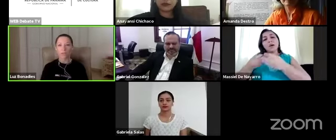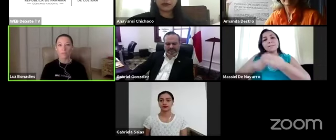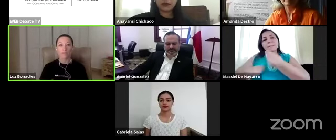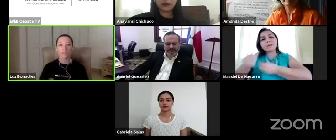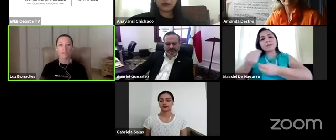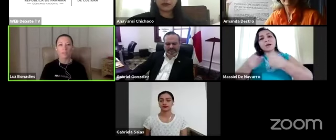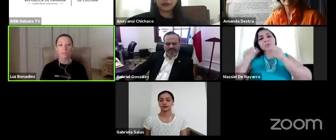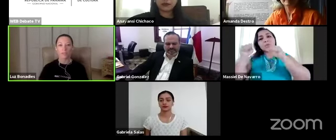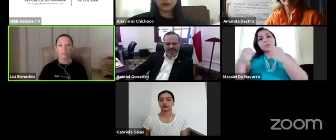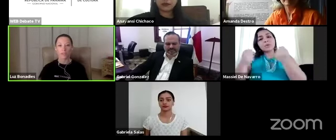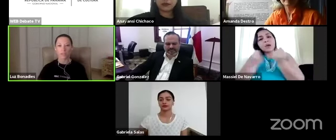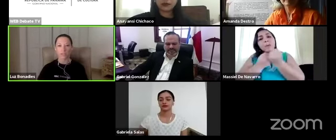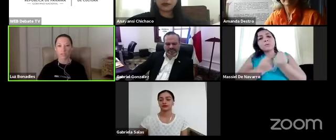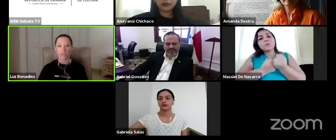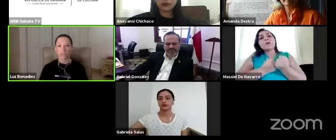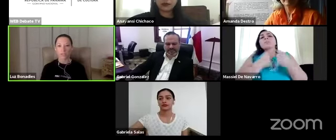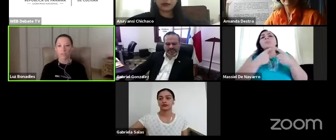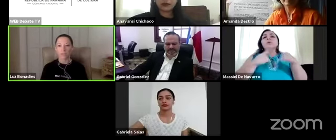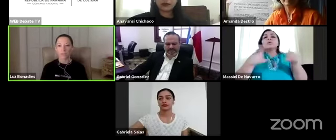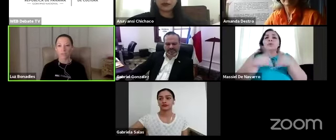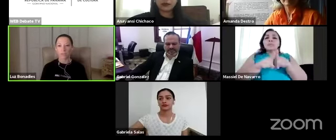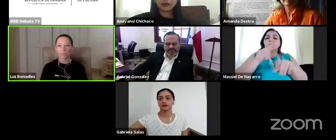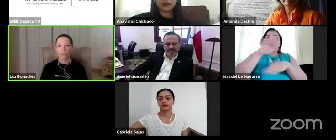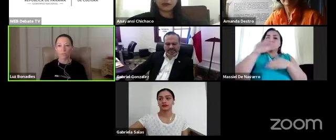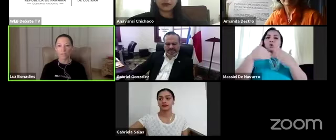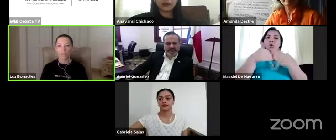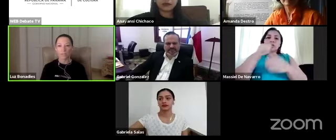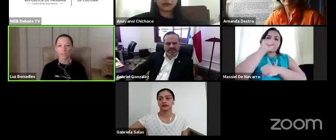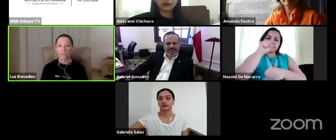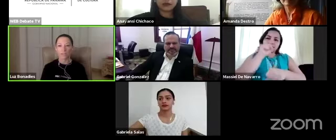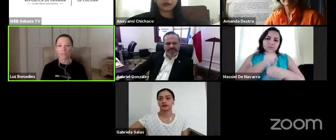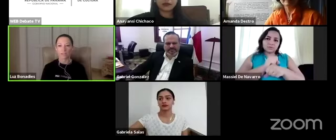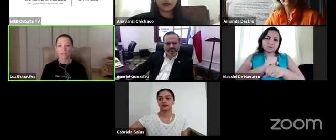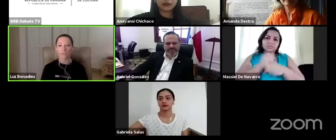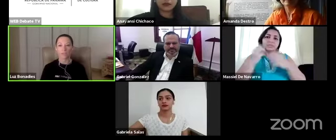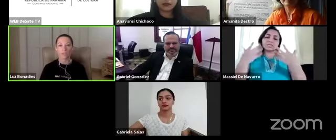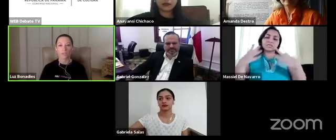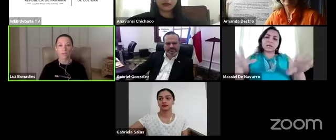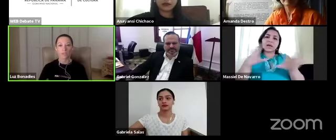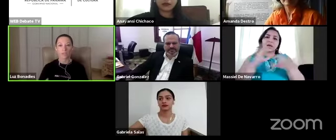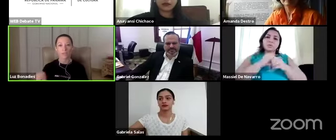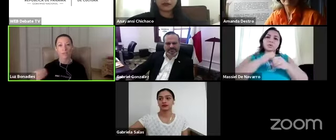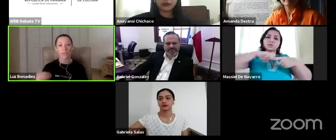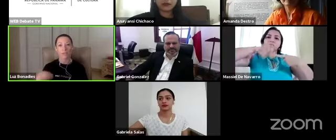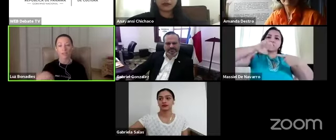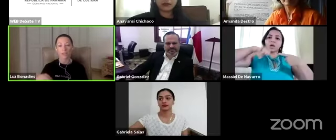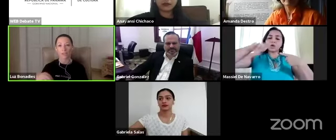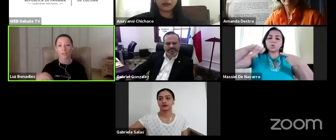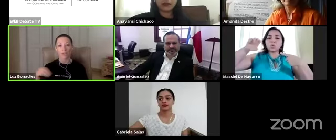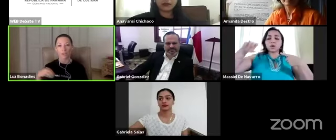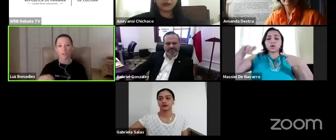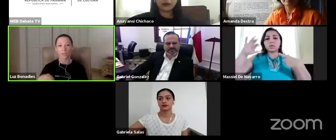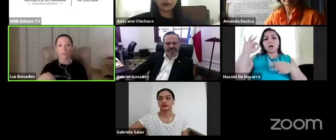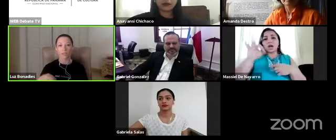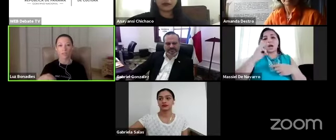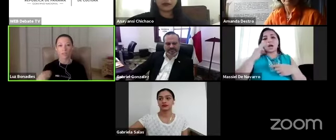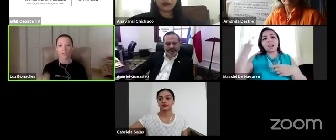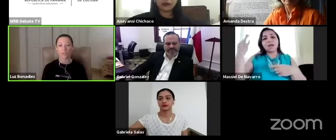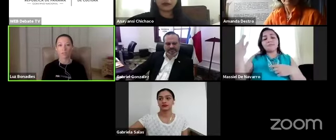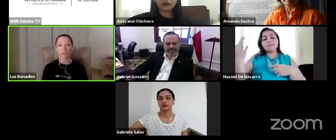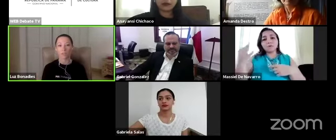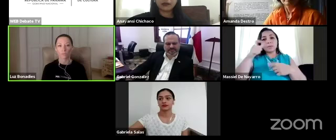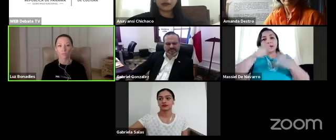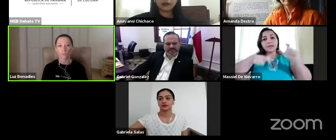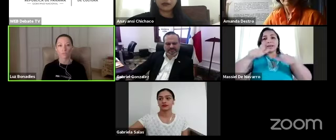pero también de toda la sociedad hemos hecho varias encuestas en las que nos hemos dado cuenta la manera en la que los ciudadanos se